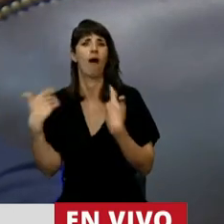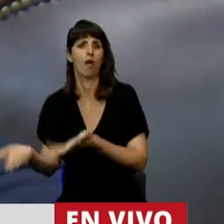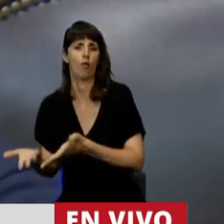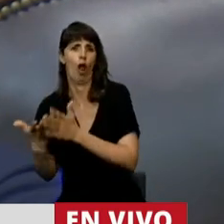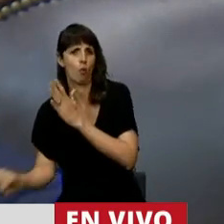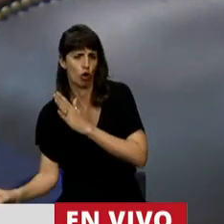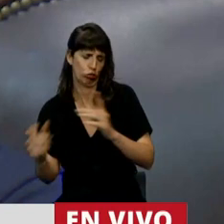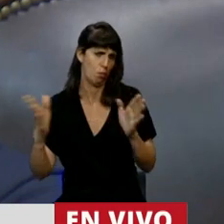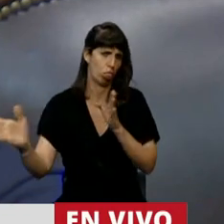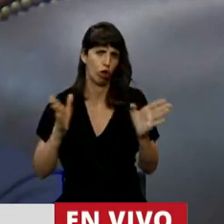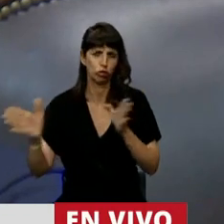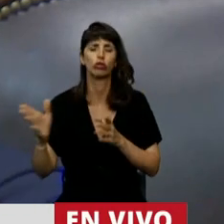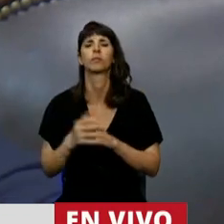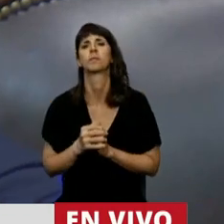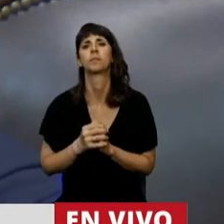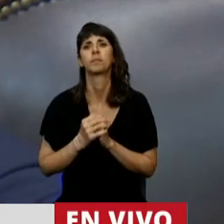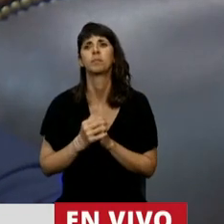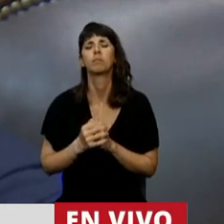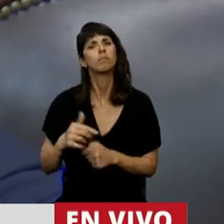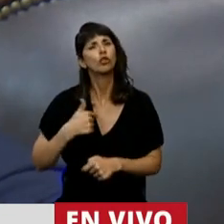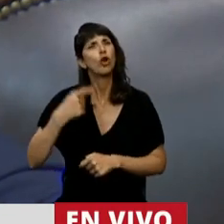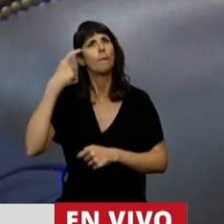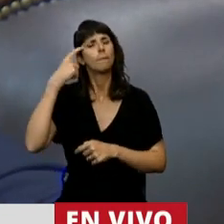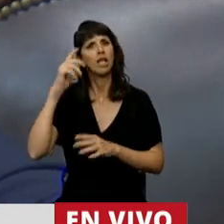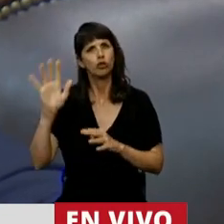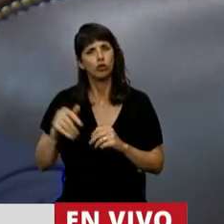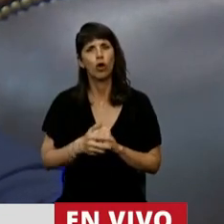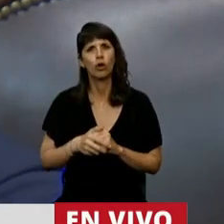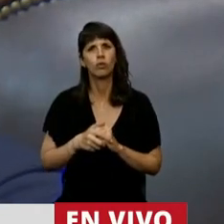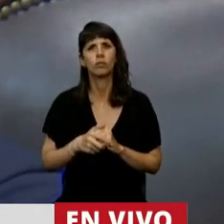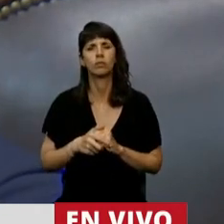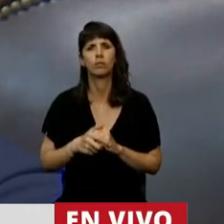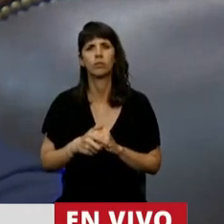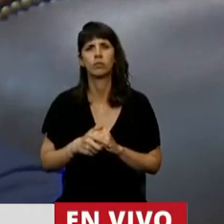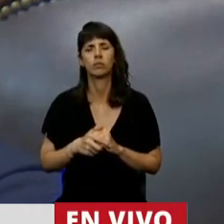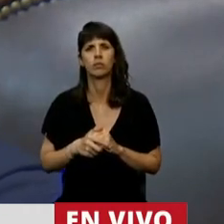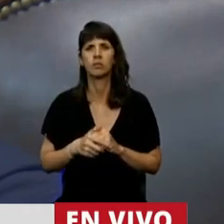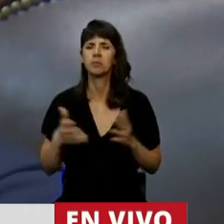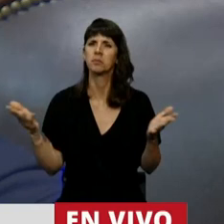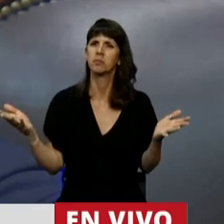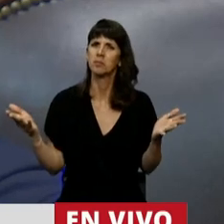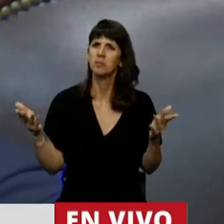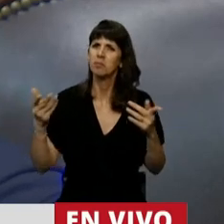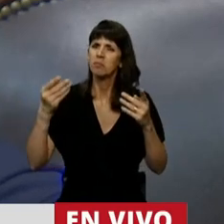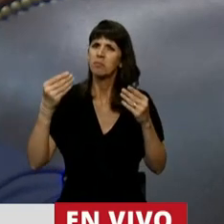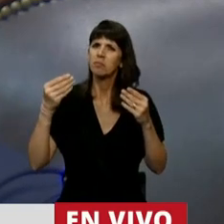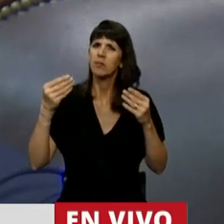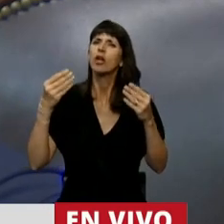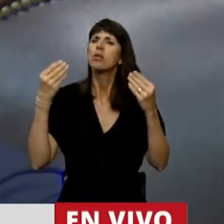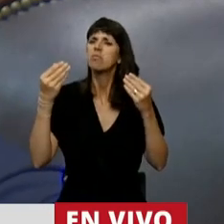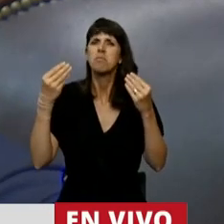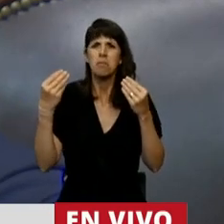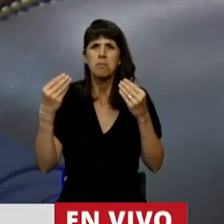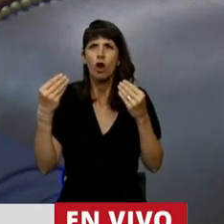ley tendría algún beneficio. Lo que me pregunto es, ¿qué beneficio se puede tener cuando es interrumpida una